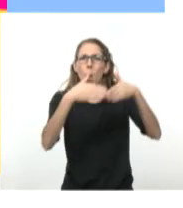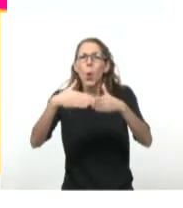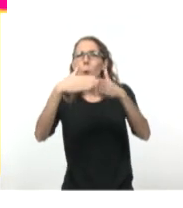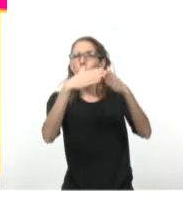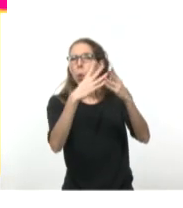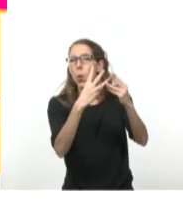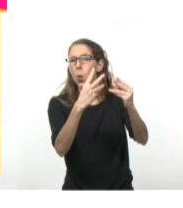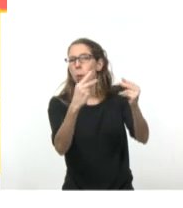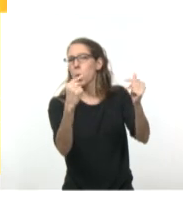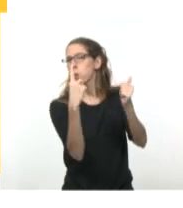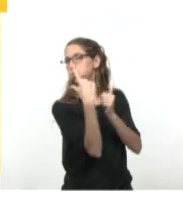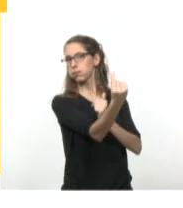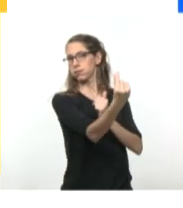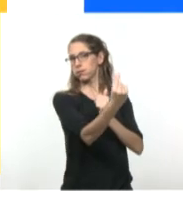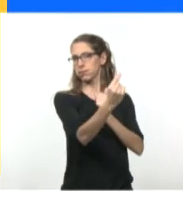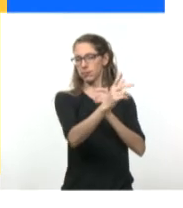tras unas rocas.